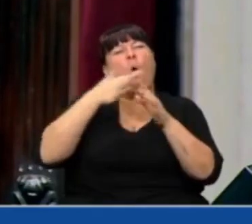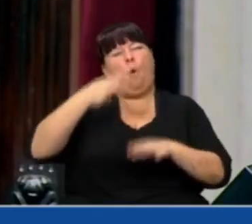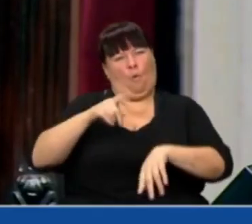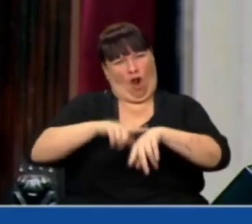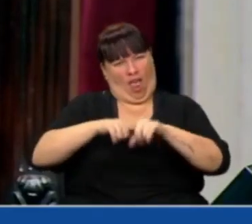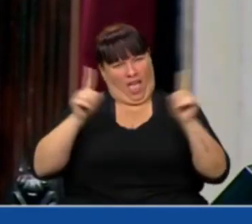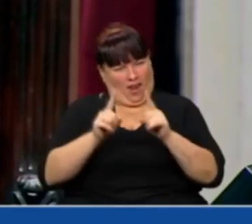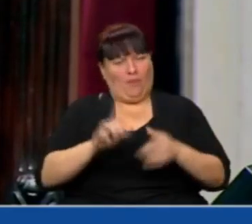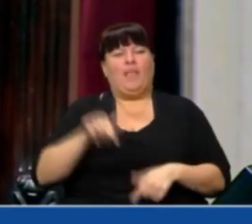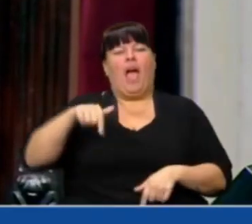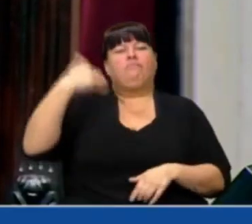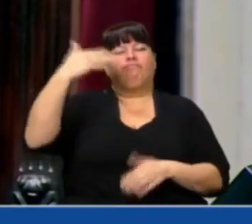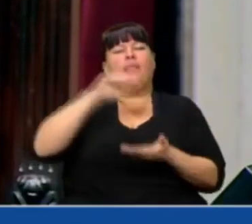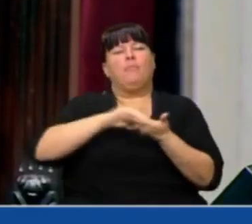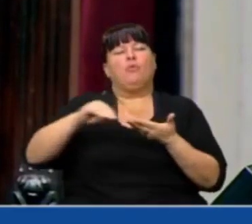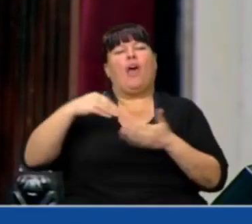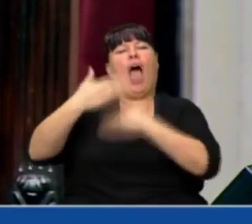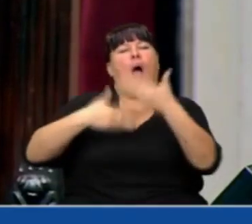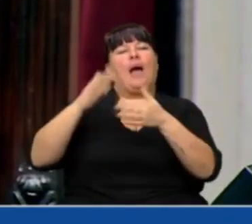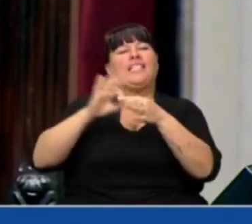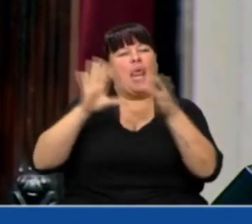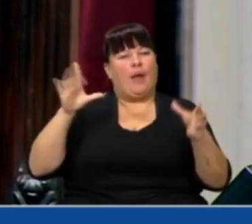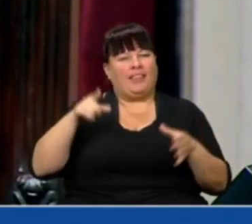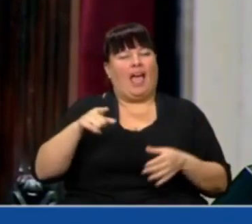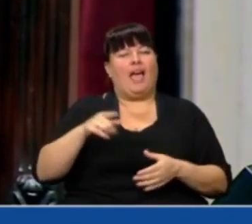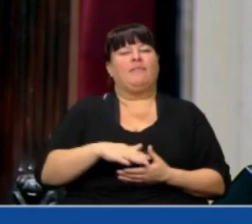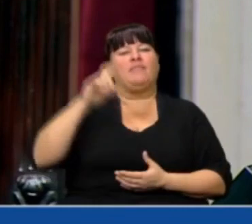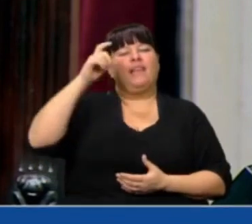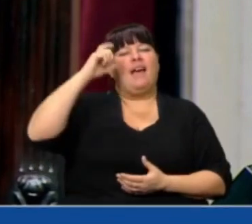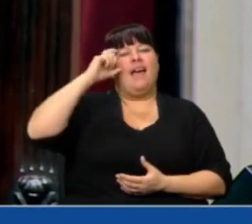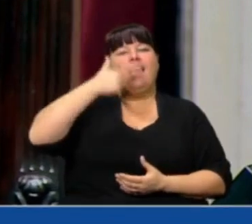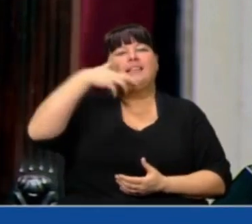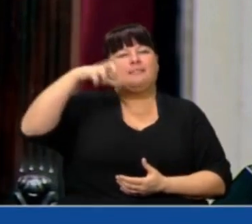Tiene la palabra el diputado del bloque Avanza Libertad, José Luis Despert.